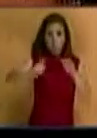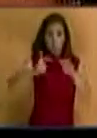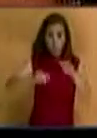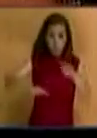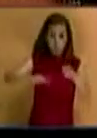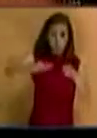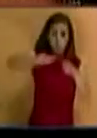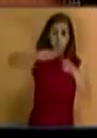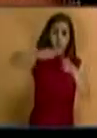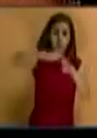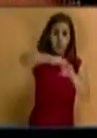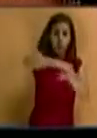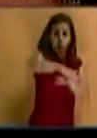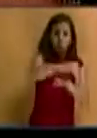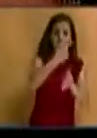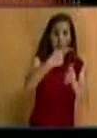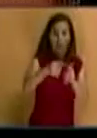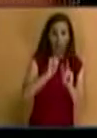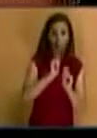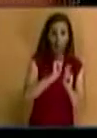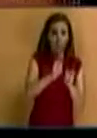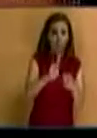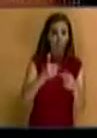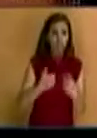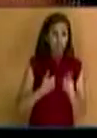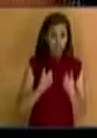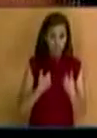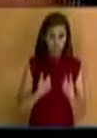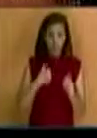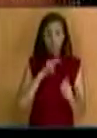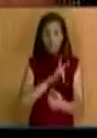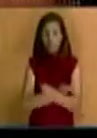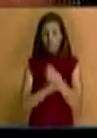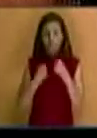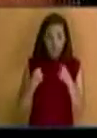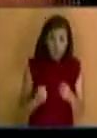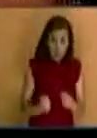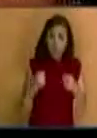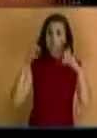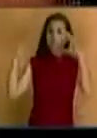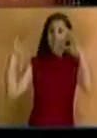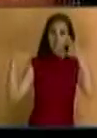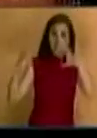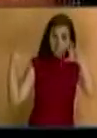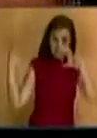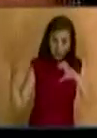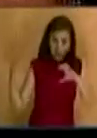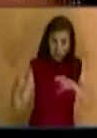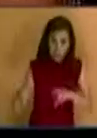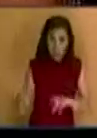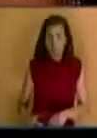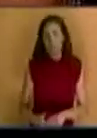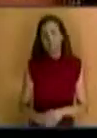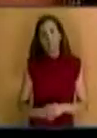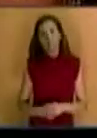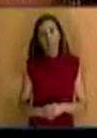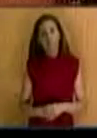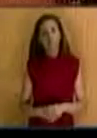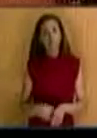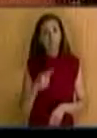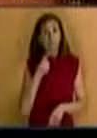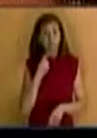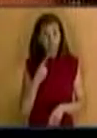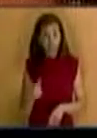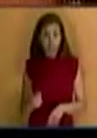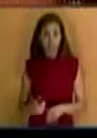diario. Hemos tenido fuertes lluvias, a pesar de que no están en nuestro municipio